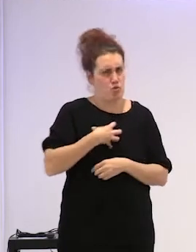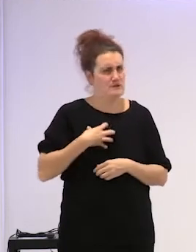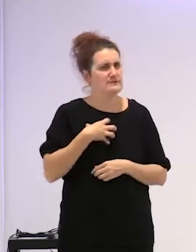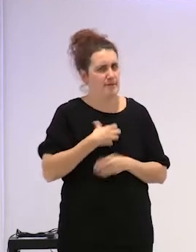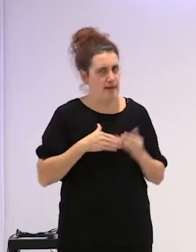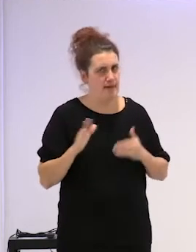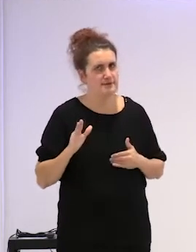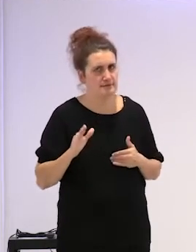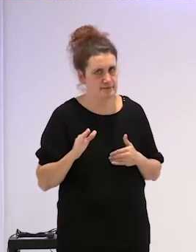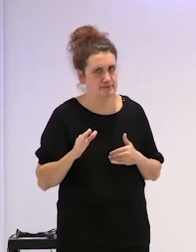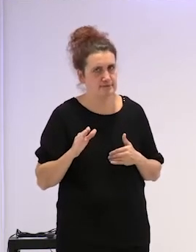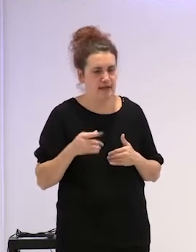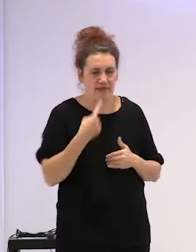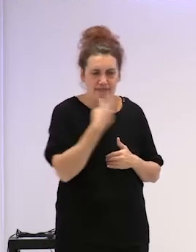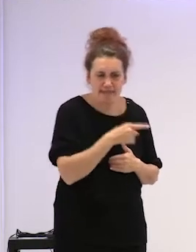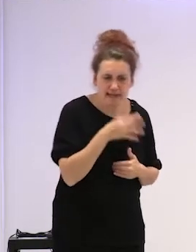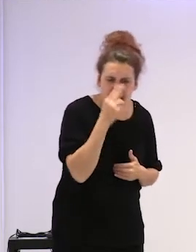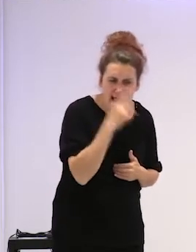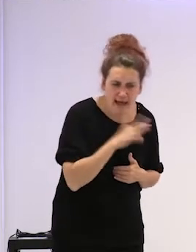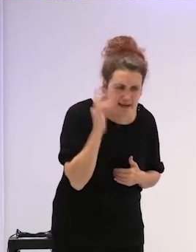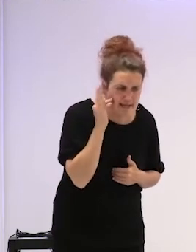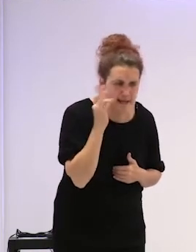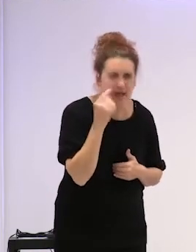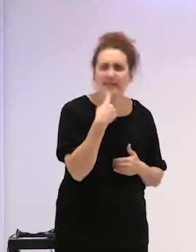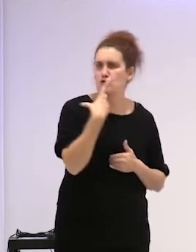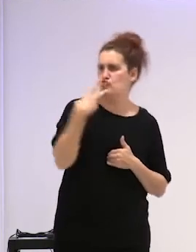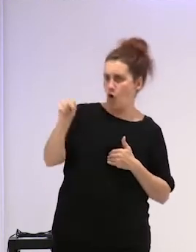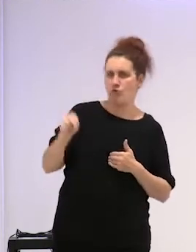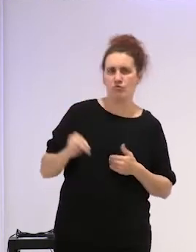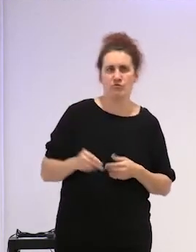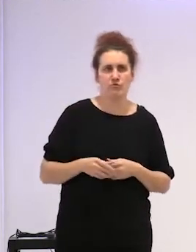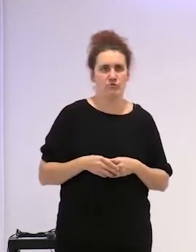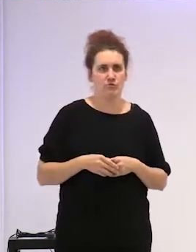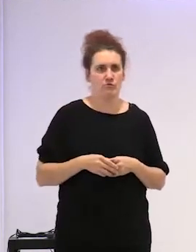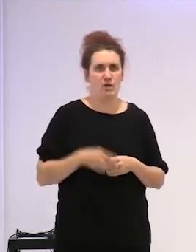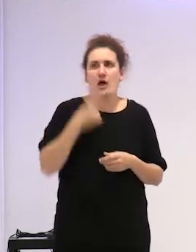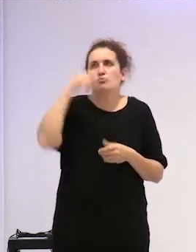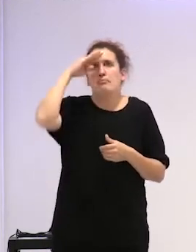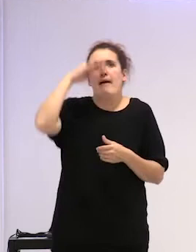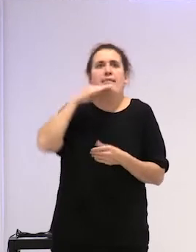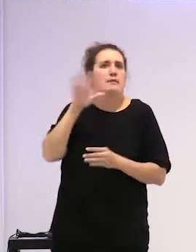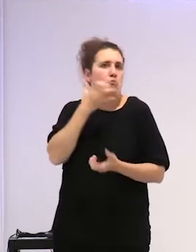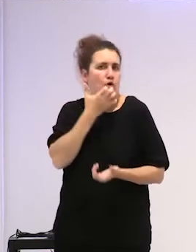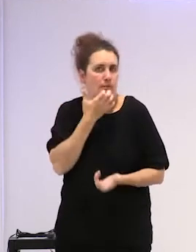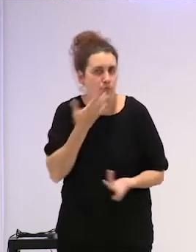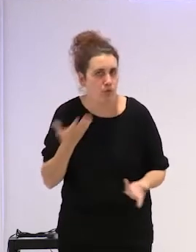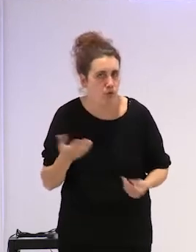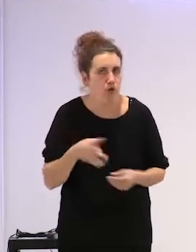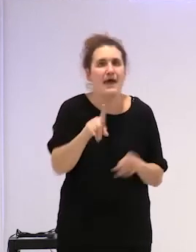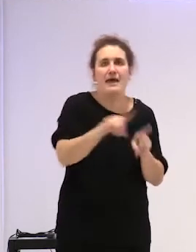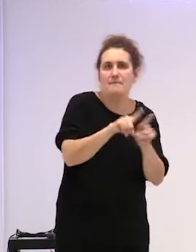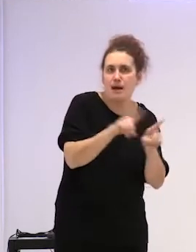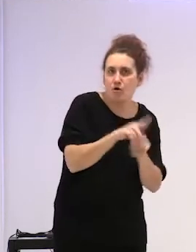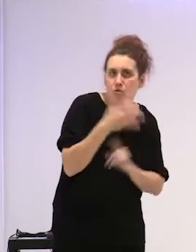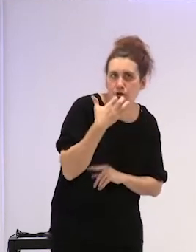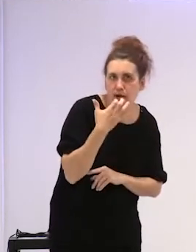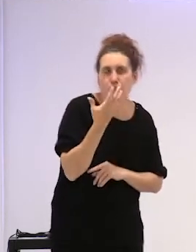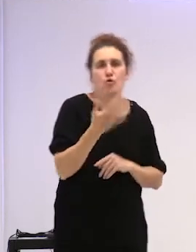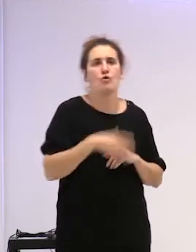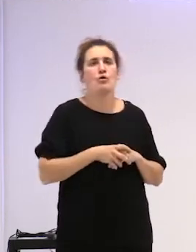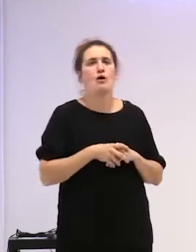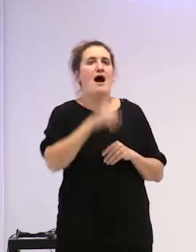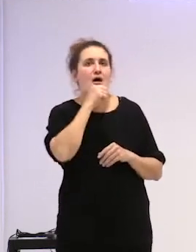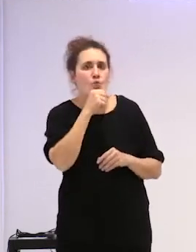el poder decirle a la niña que le diga que no a su padre, a su hermano, a